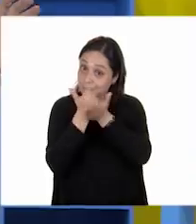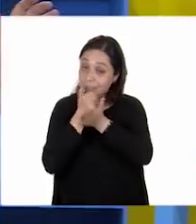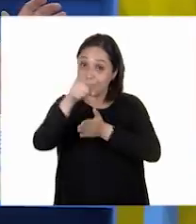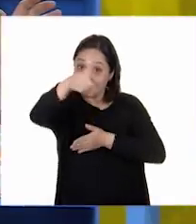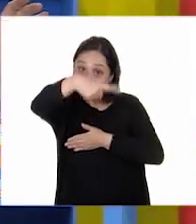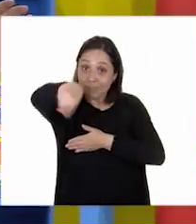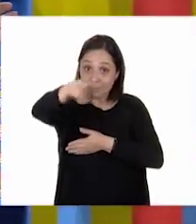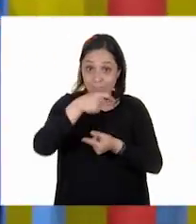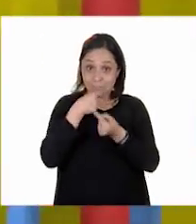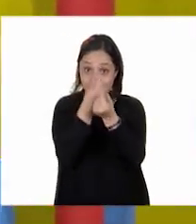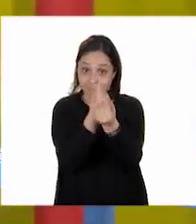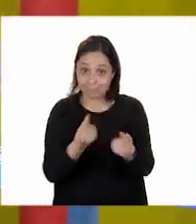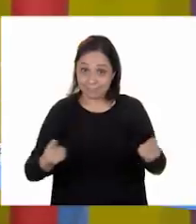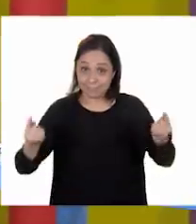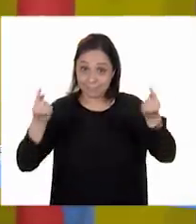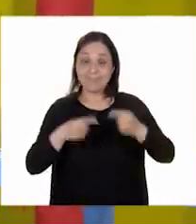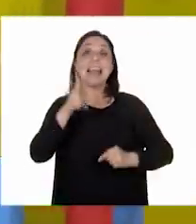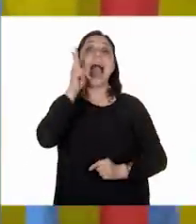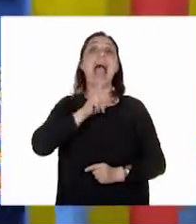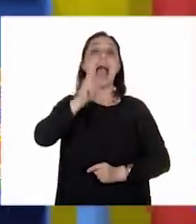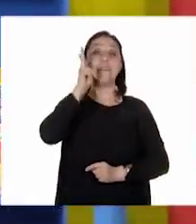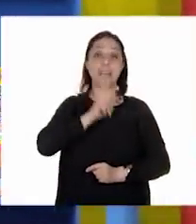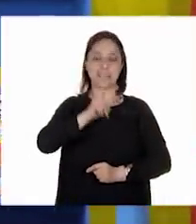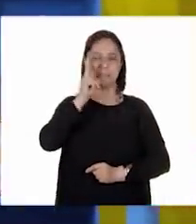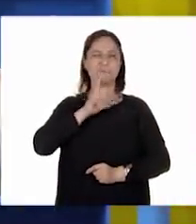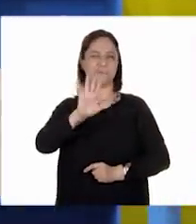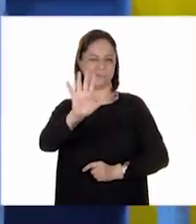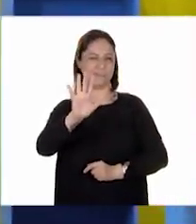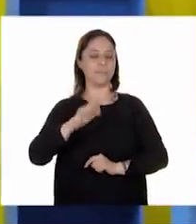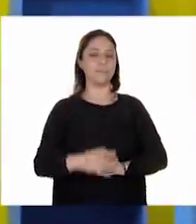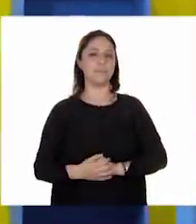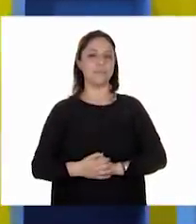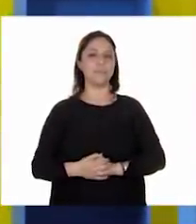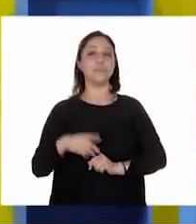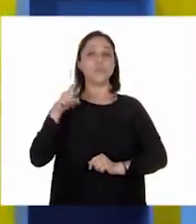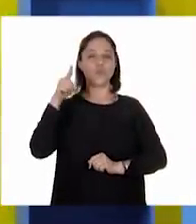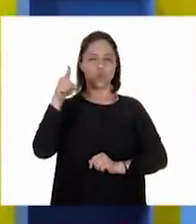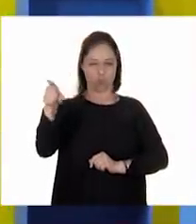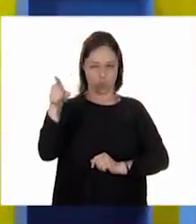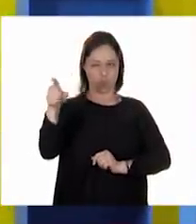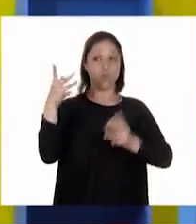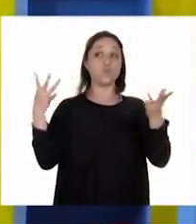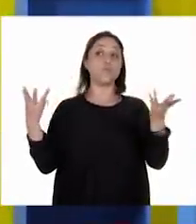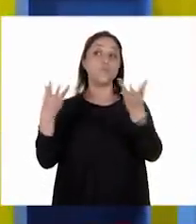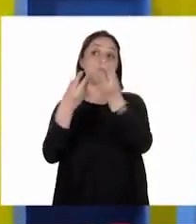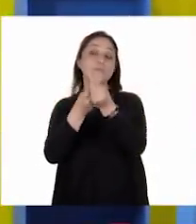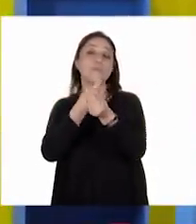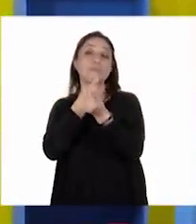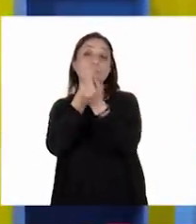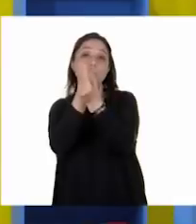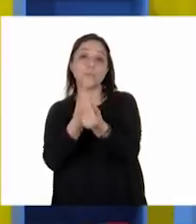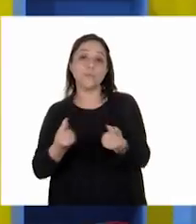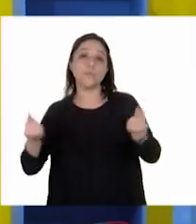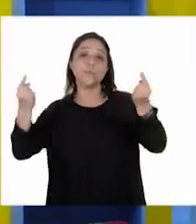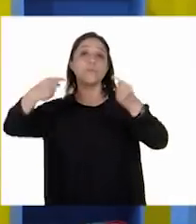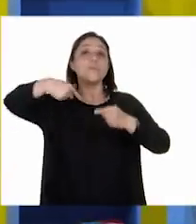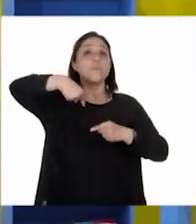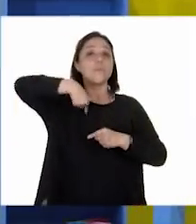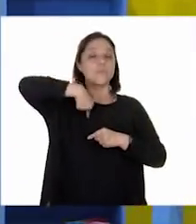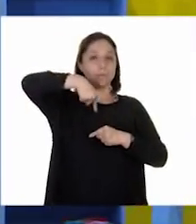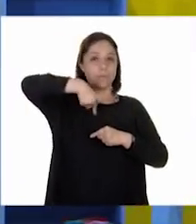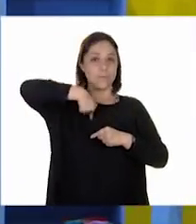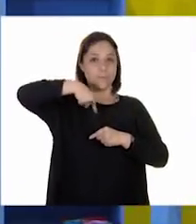Bueno, ahora yo voy a... Ah, vamos a hacer algo. Vas a jugar junto con las niñas y los niños. No voy a seleccionar